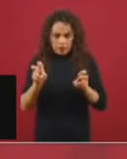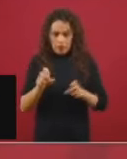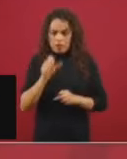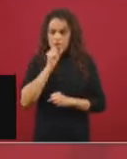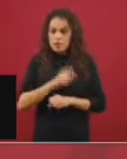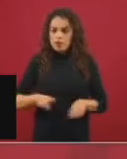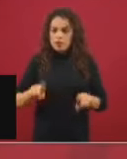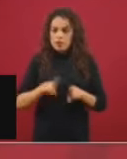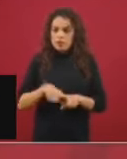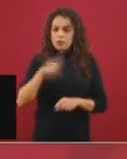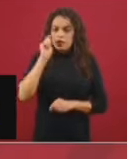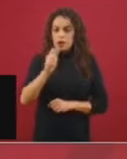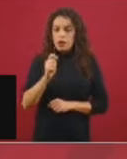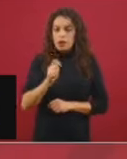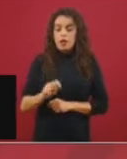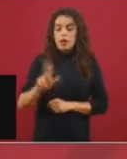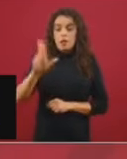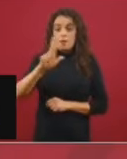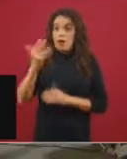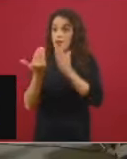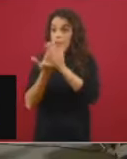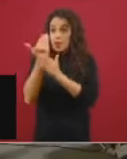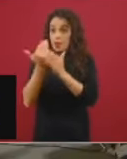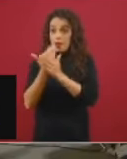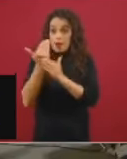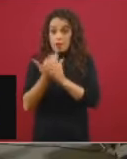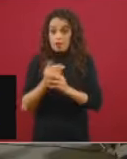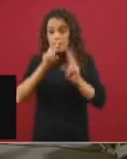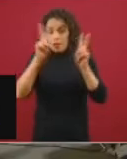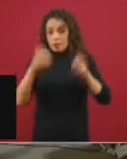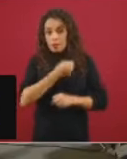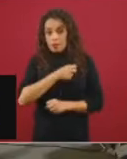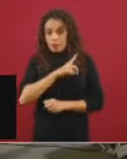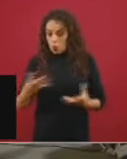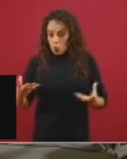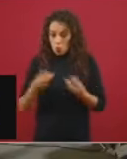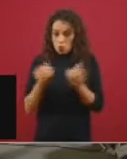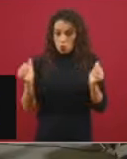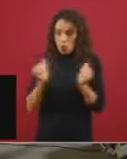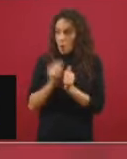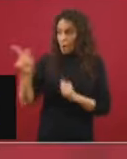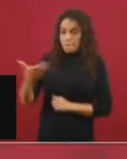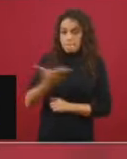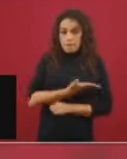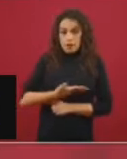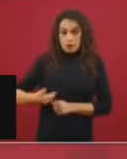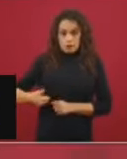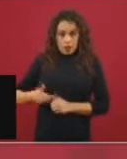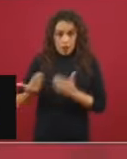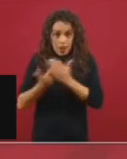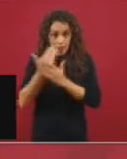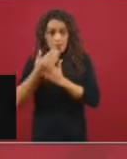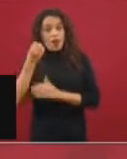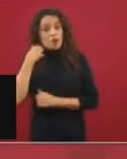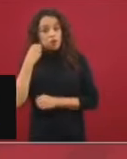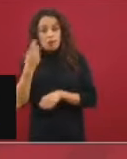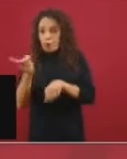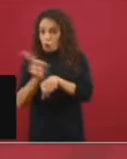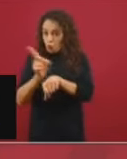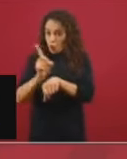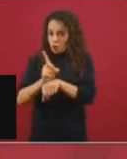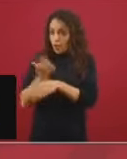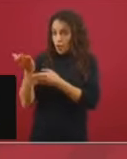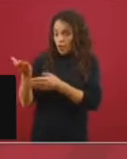que es los martes por la mañana, junto con el presidente, es la conferencia matutina que tiene el presidente todas las mañanas,